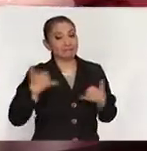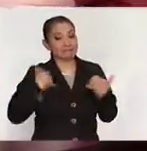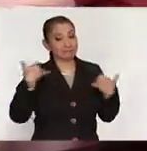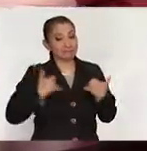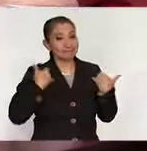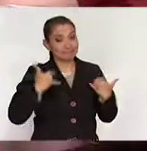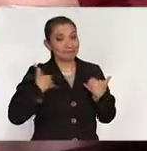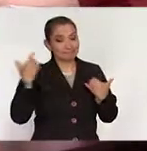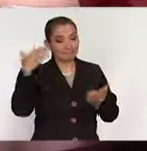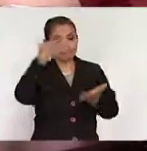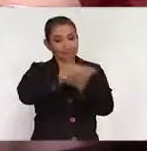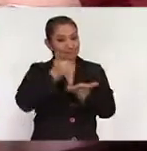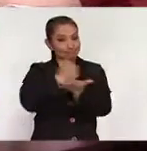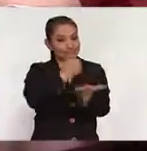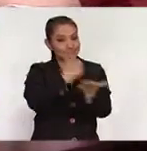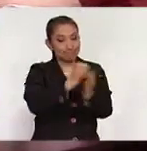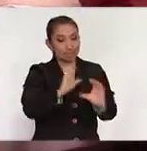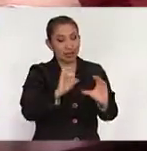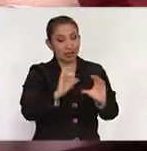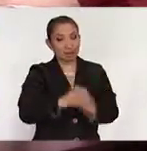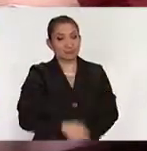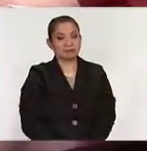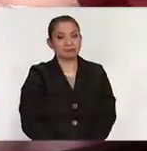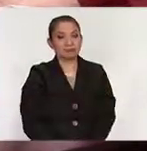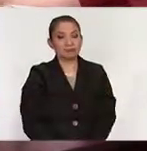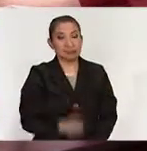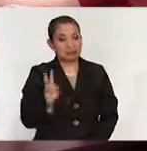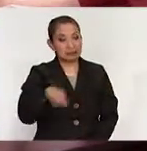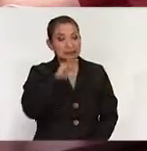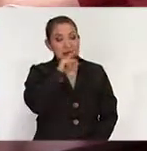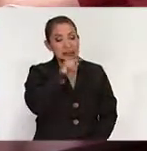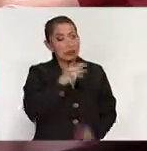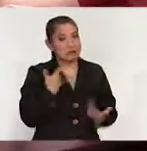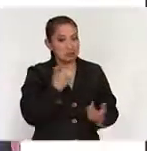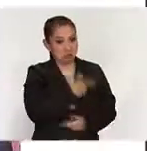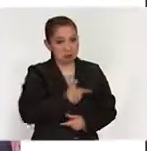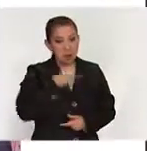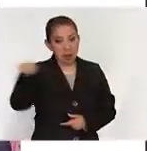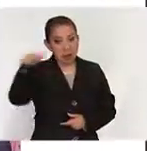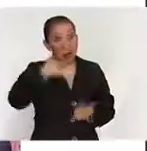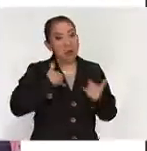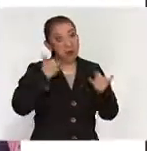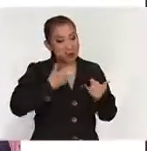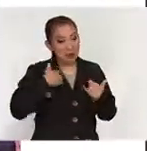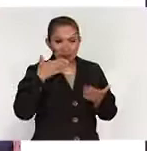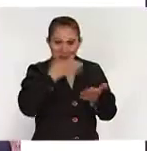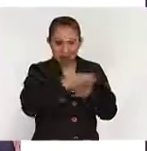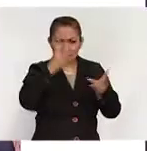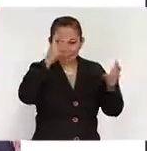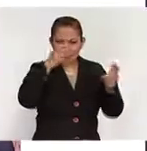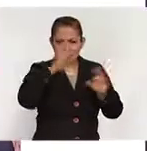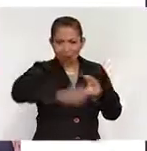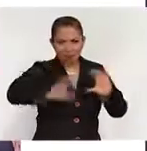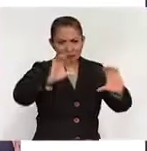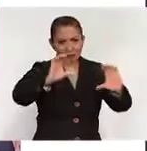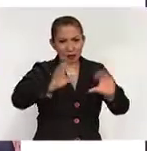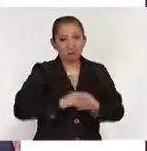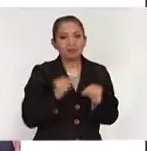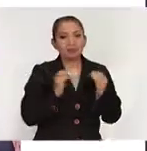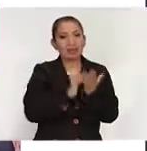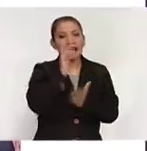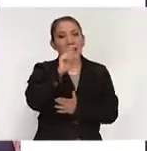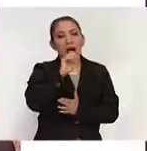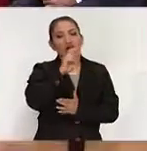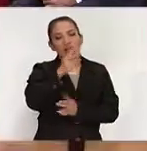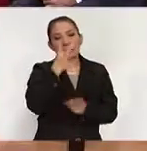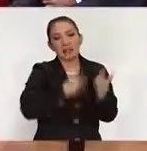jóvenes se meten no que es cuidar el medio ambiente desde luego muy preocupados y la verdad es que no me da gusto que las jóvenes fuentes también tienen sistemas de ambiente y muchísimas gracias Gracias